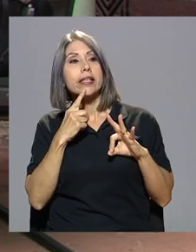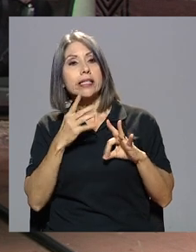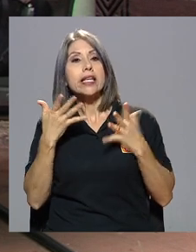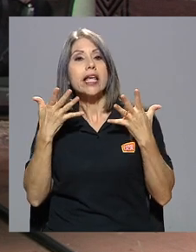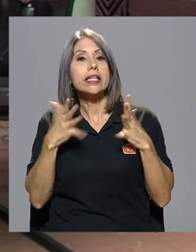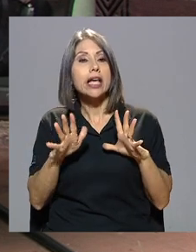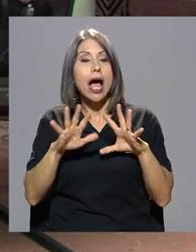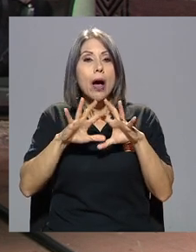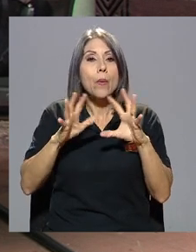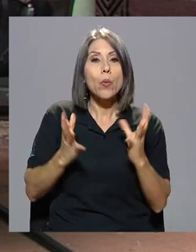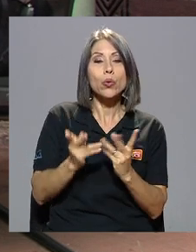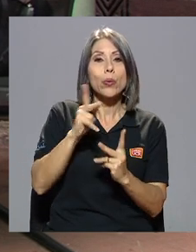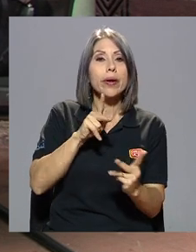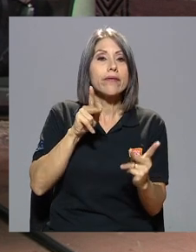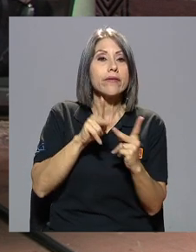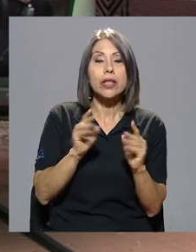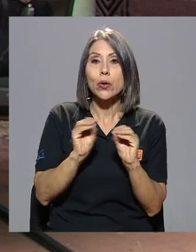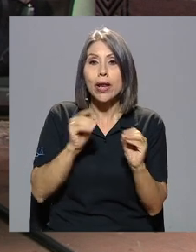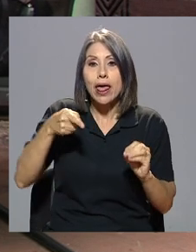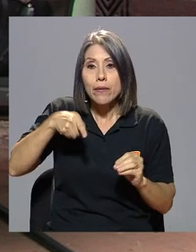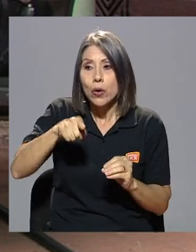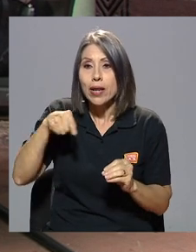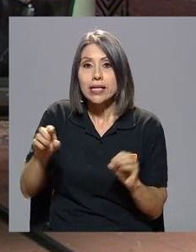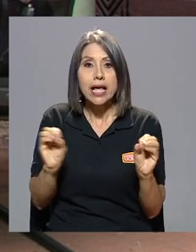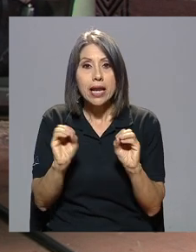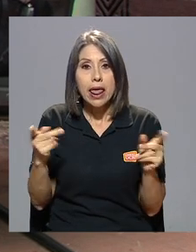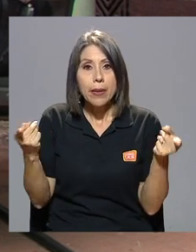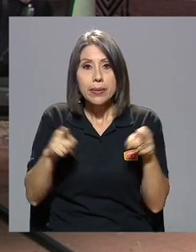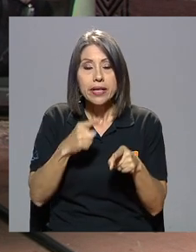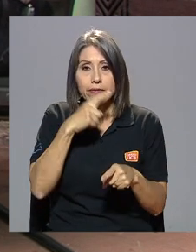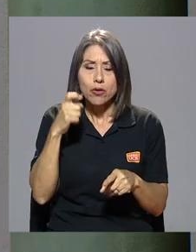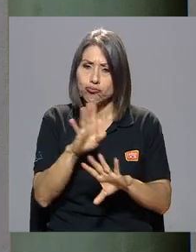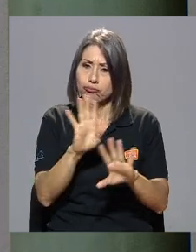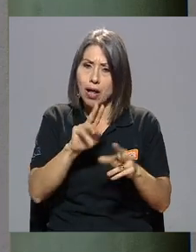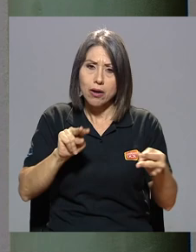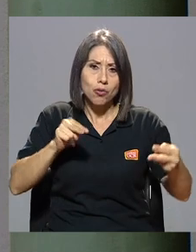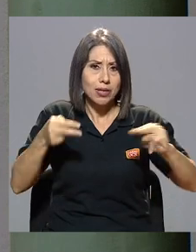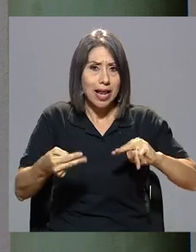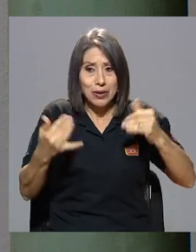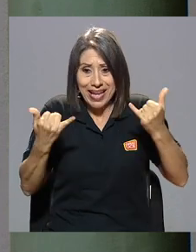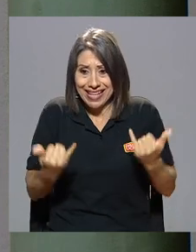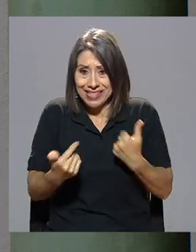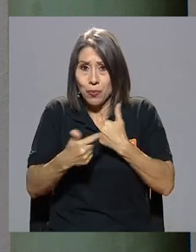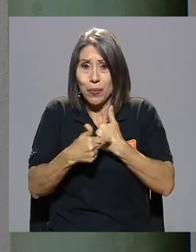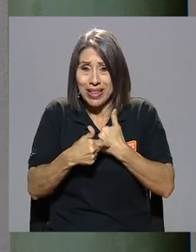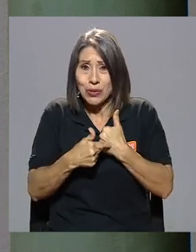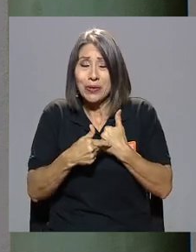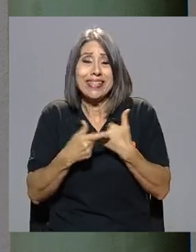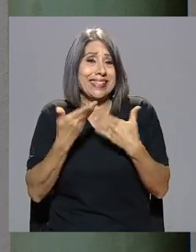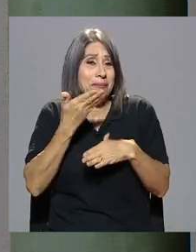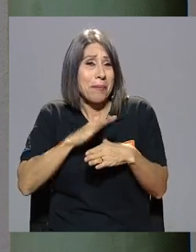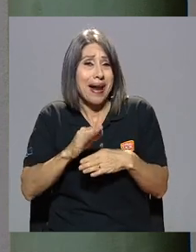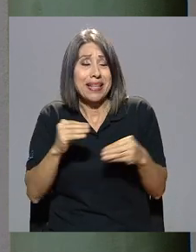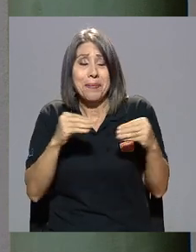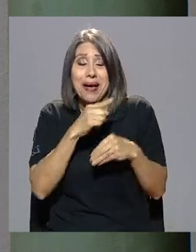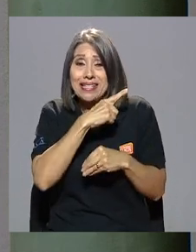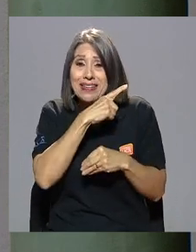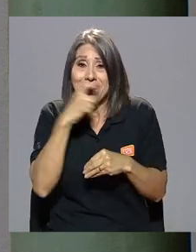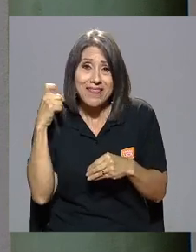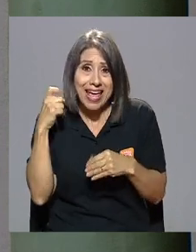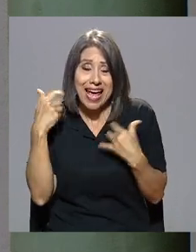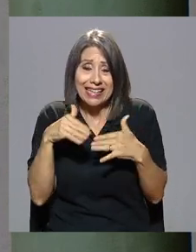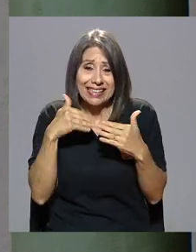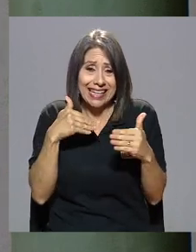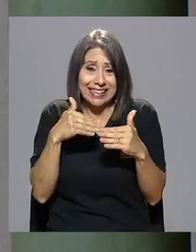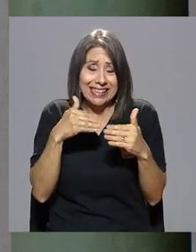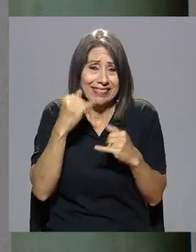ya perfecto sin violencia y sin fenómenos feos al revés estamos en la parte más fea de un coletazo de transformación de